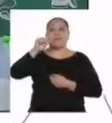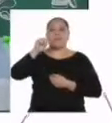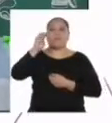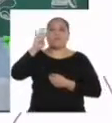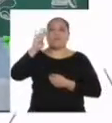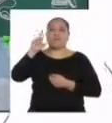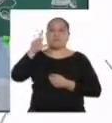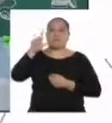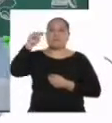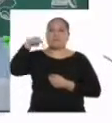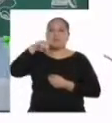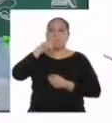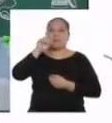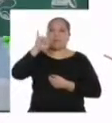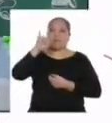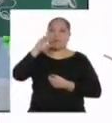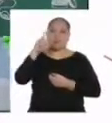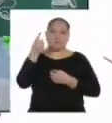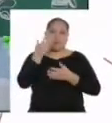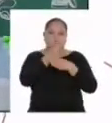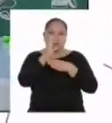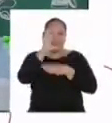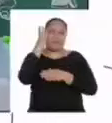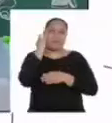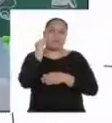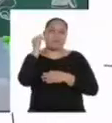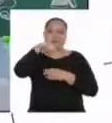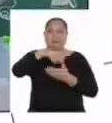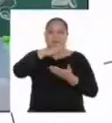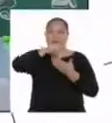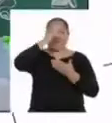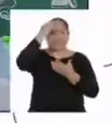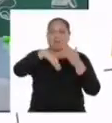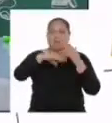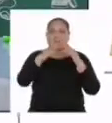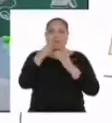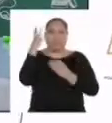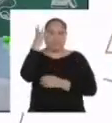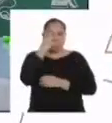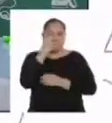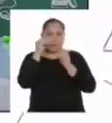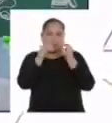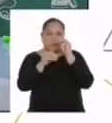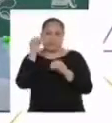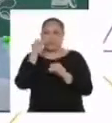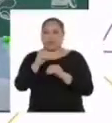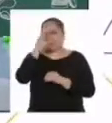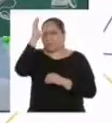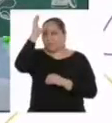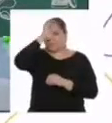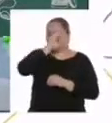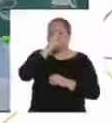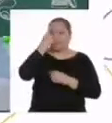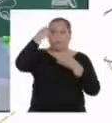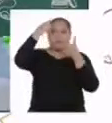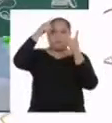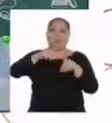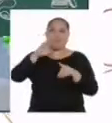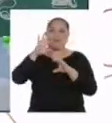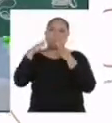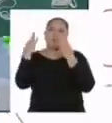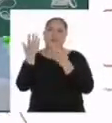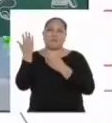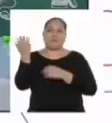Zahid por compartir sus experiencias aquí en Aprenden Casa. Qué bonito es saber que están aplicando sus conocimientos en la toma de